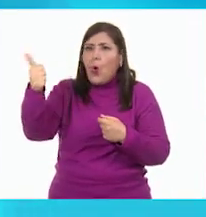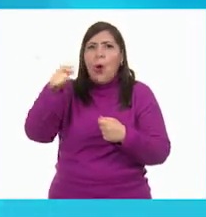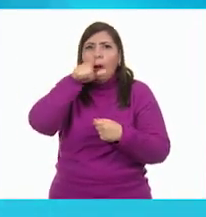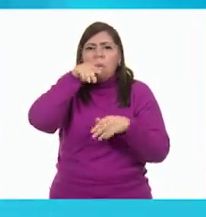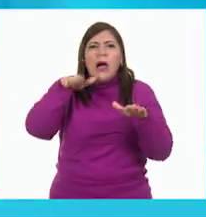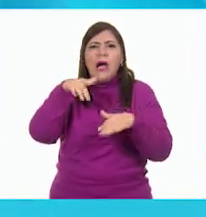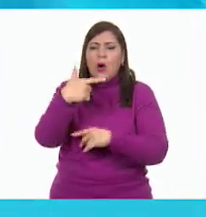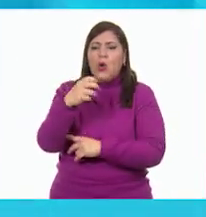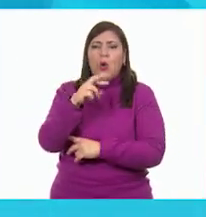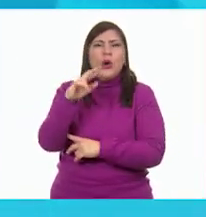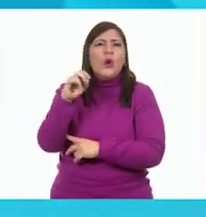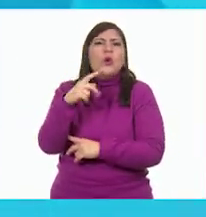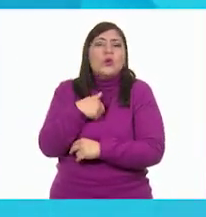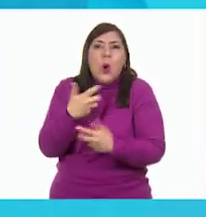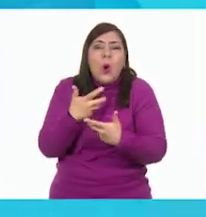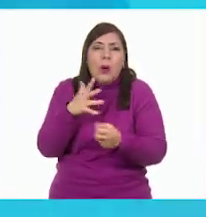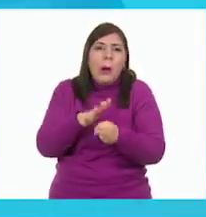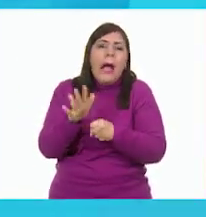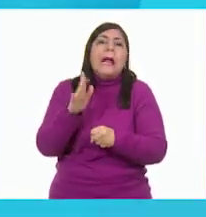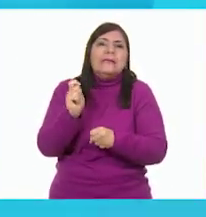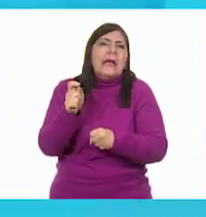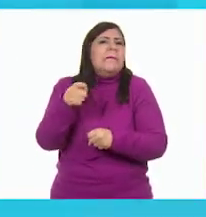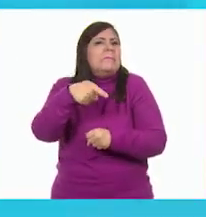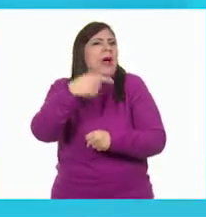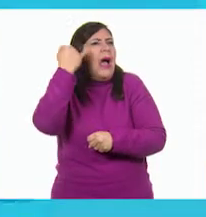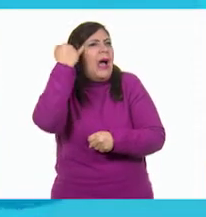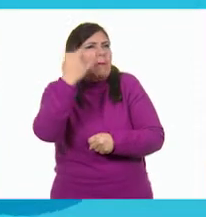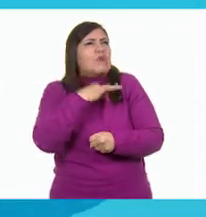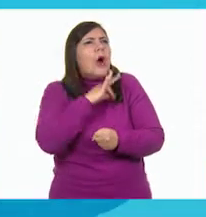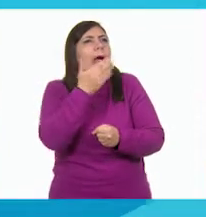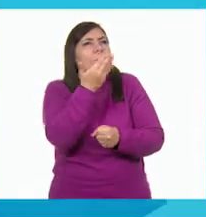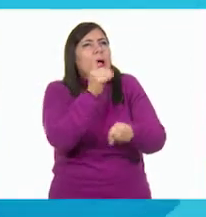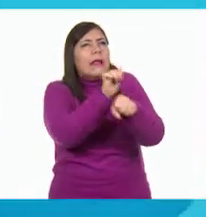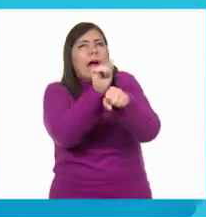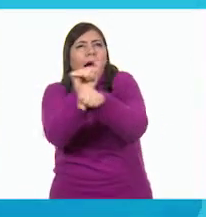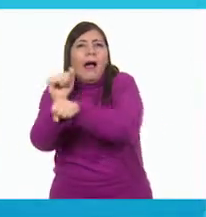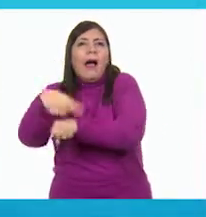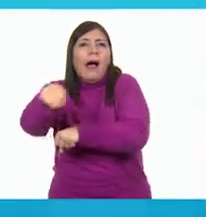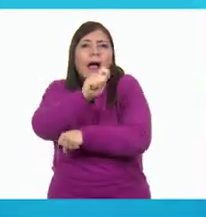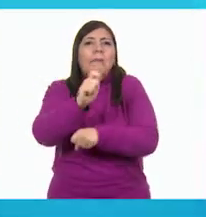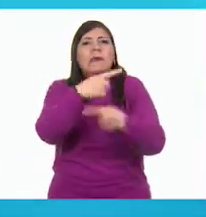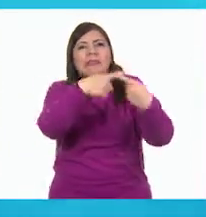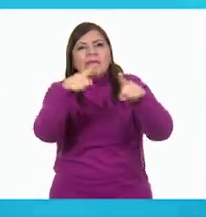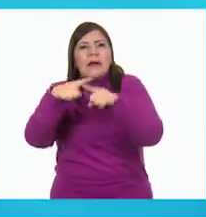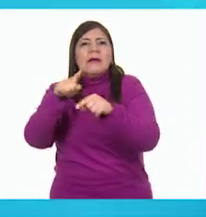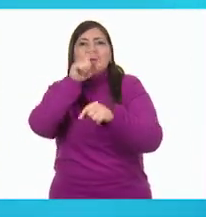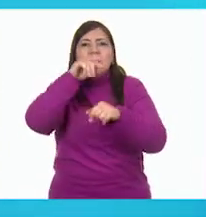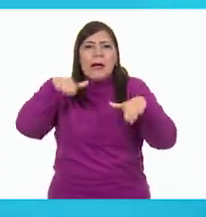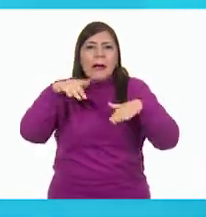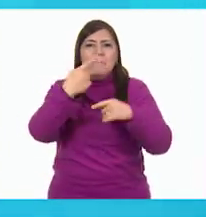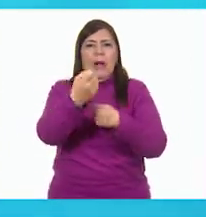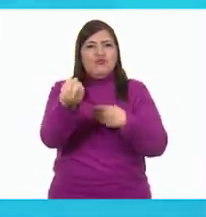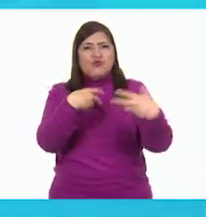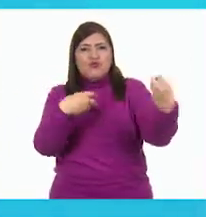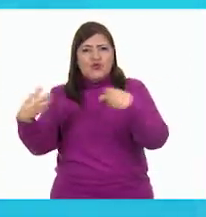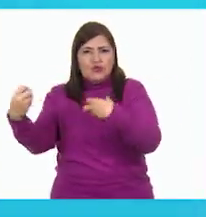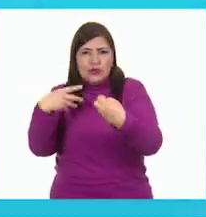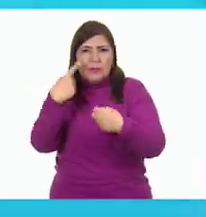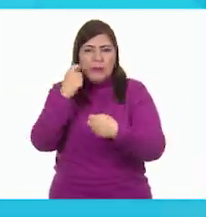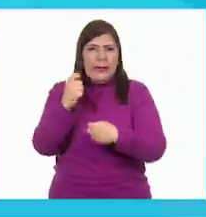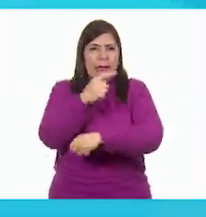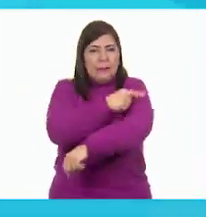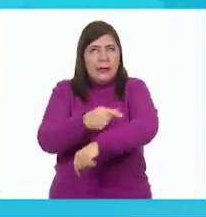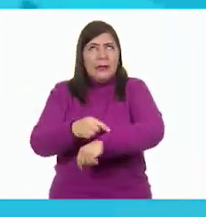Pide una pluma a cada pájaro que encuentres. Este le aconsejó. Durante dos